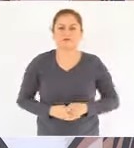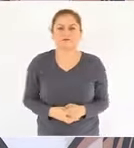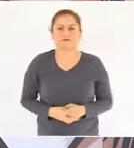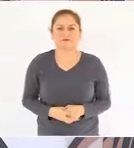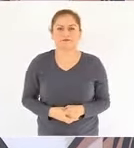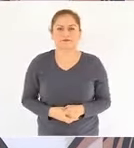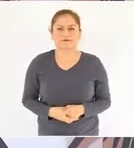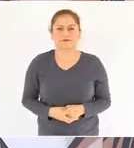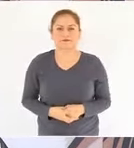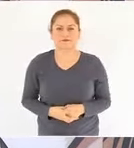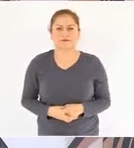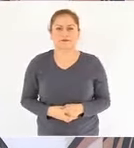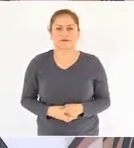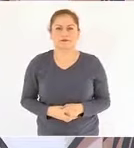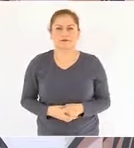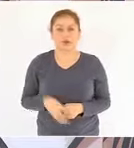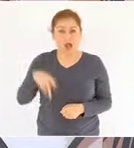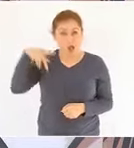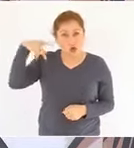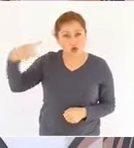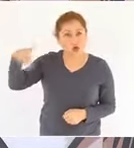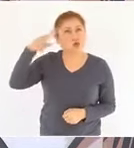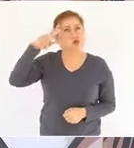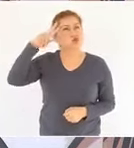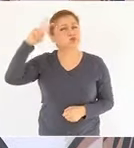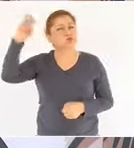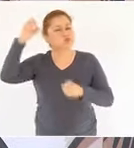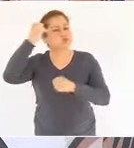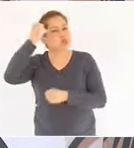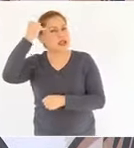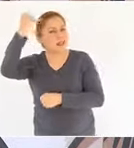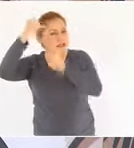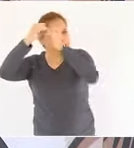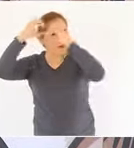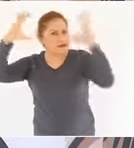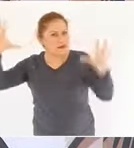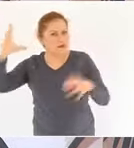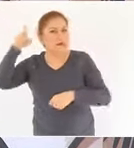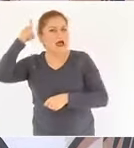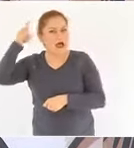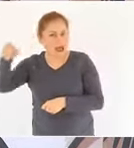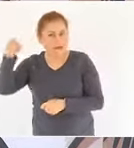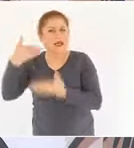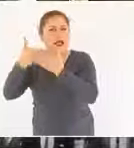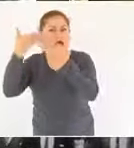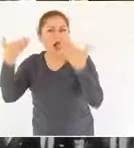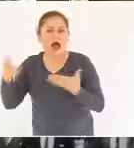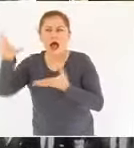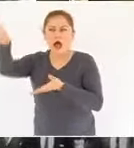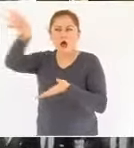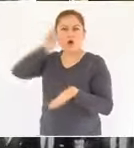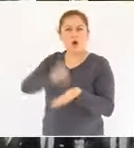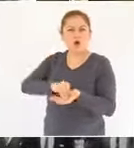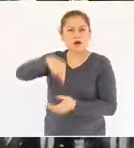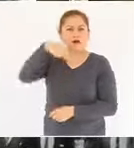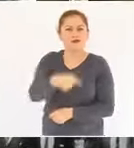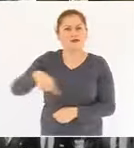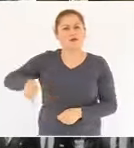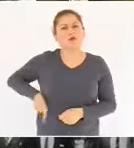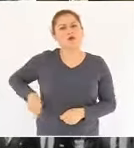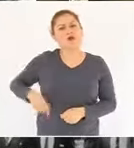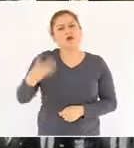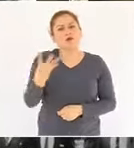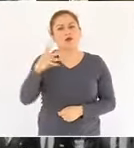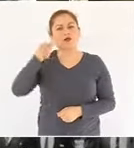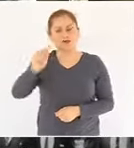Ese sueño del general es la inspiración que ha tenido el gobierno de la Cuarta Transformación para que en este